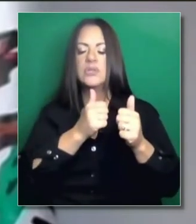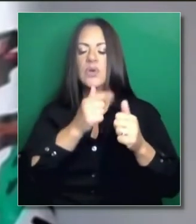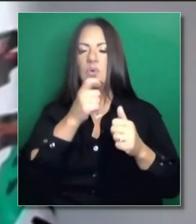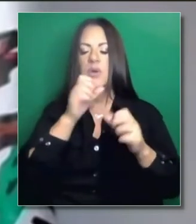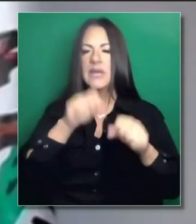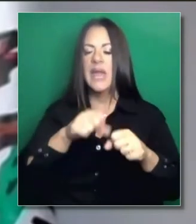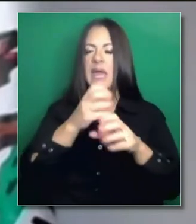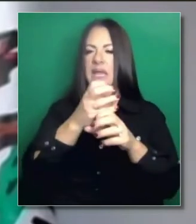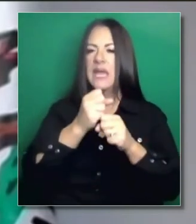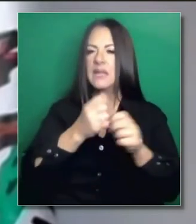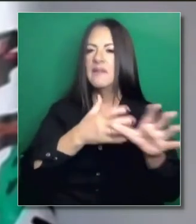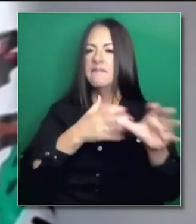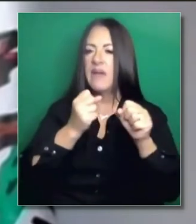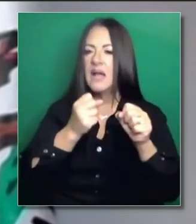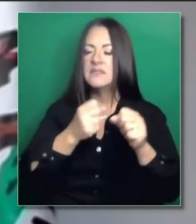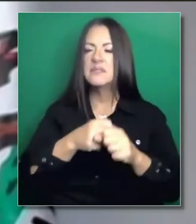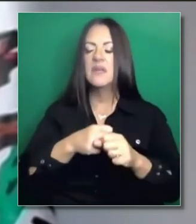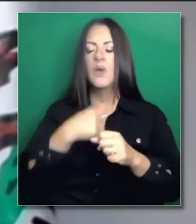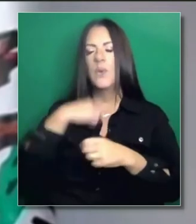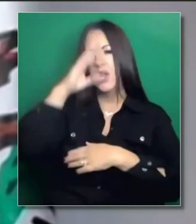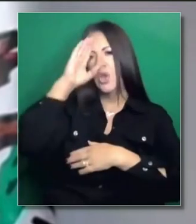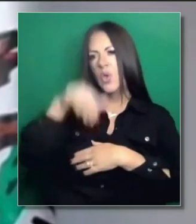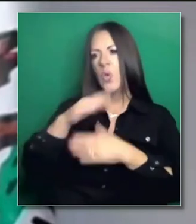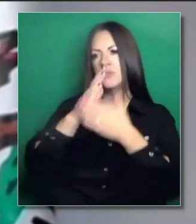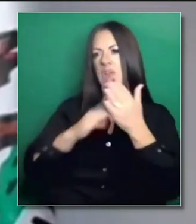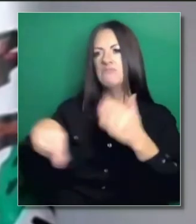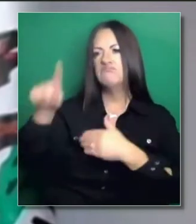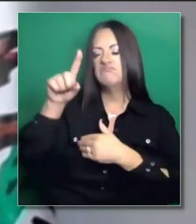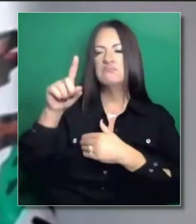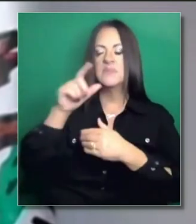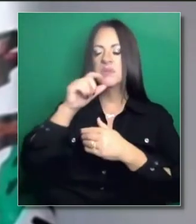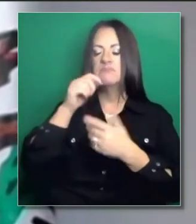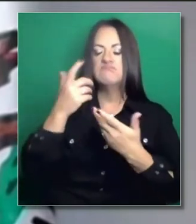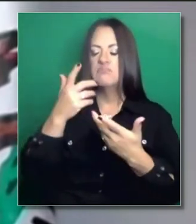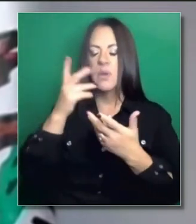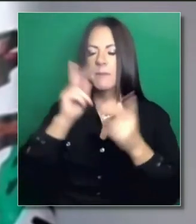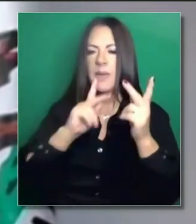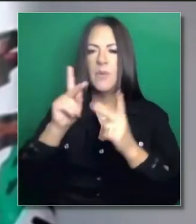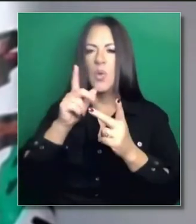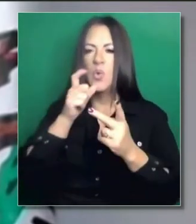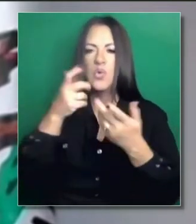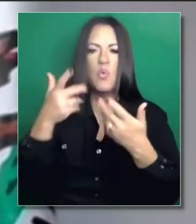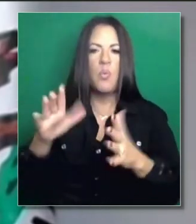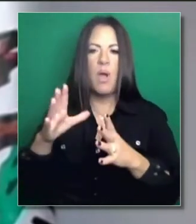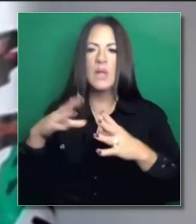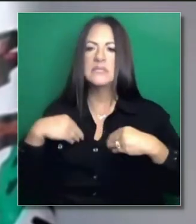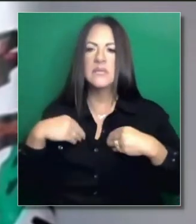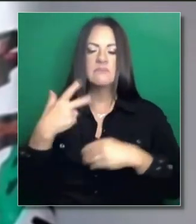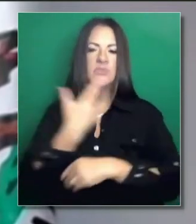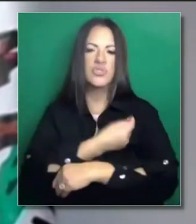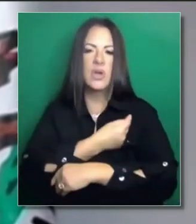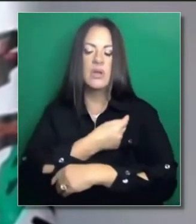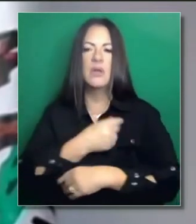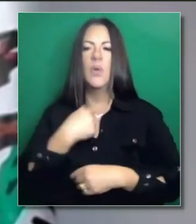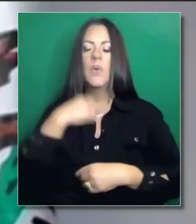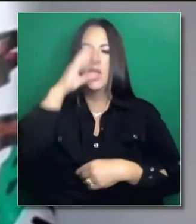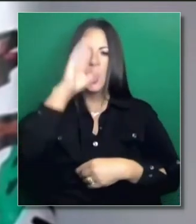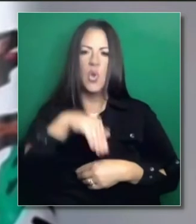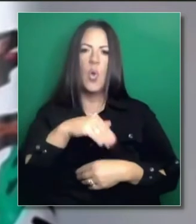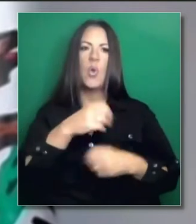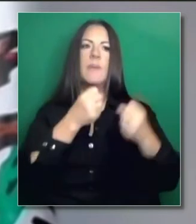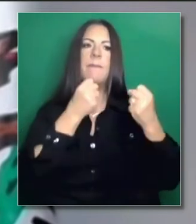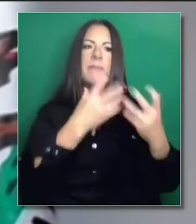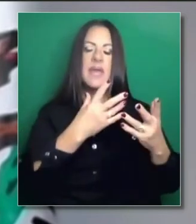es que en California no hay ninguna escasez de personas que no quieran ser vacunadas y no hay ninguna escasez de personas